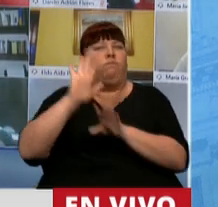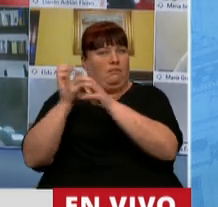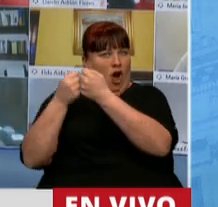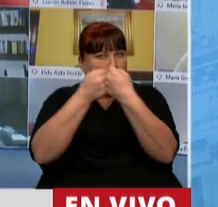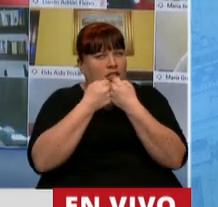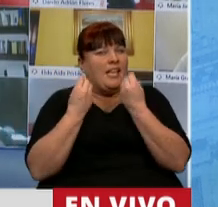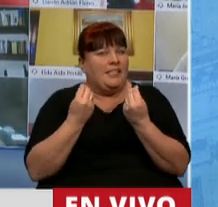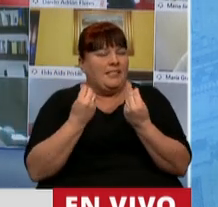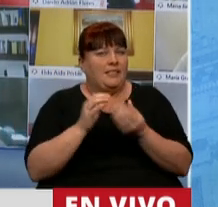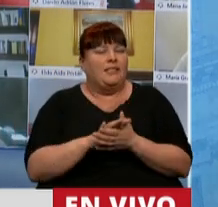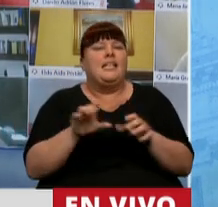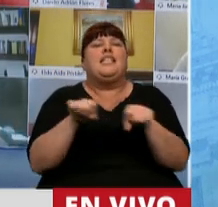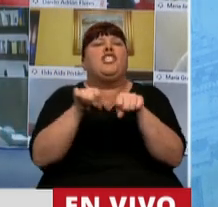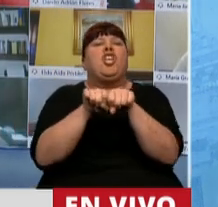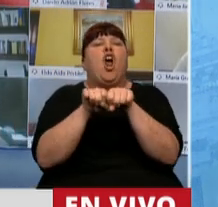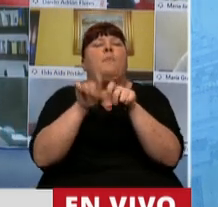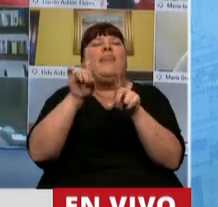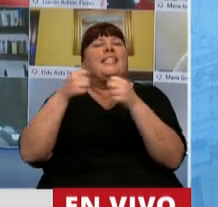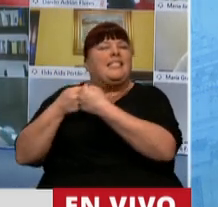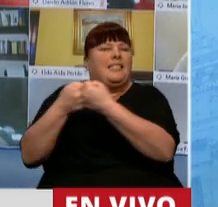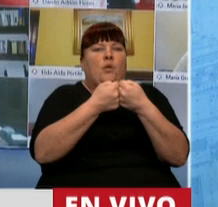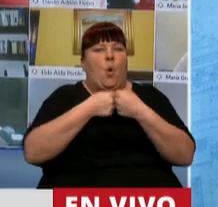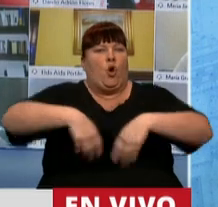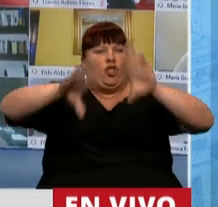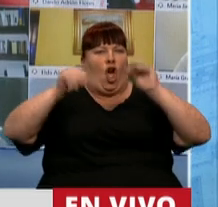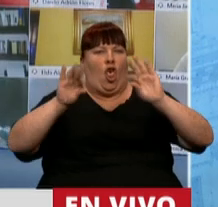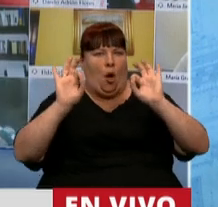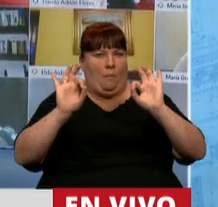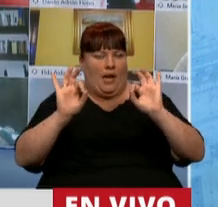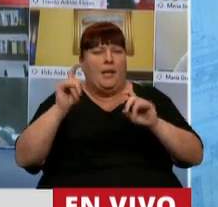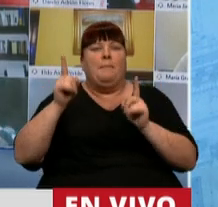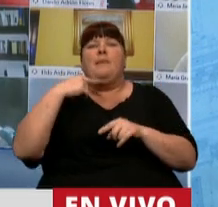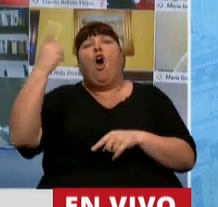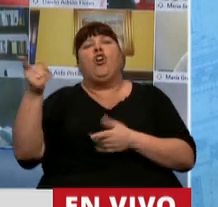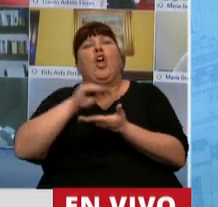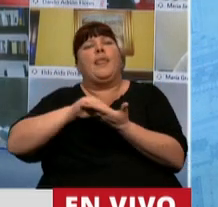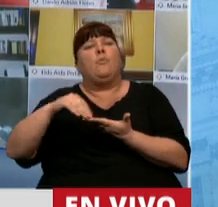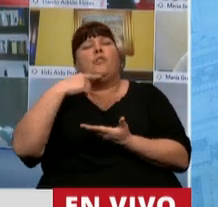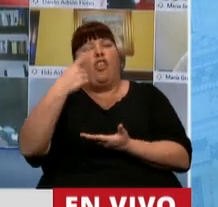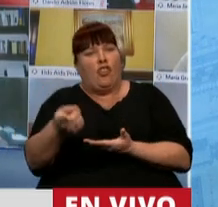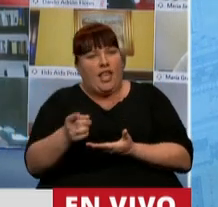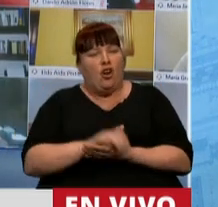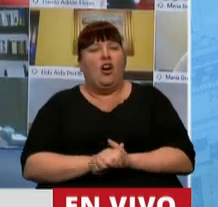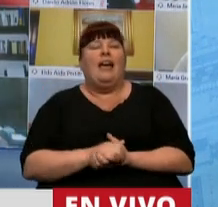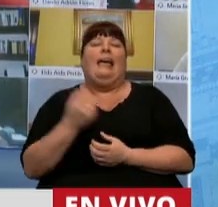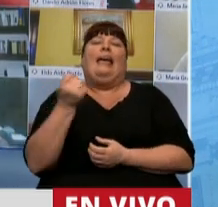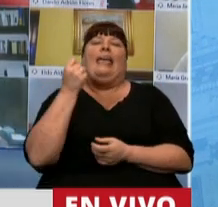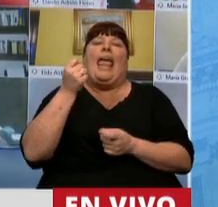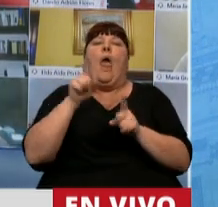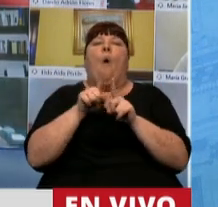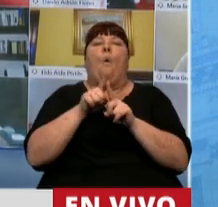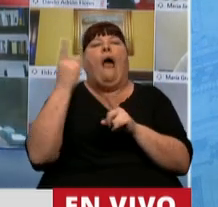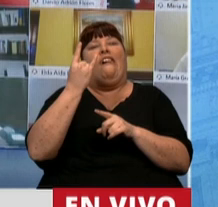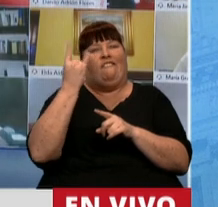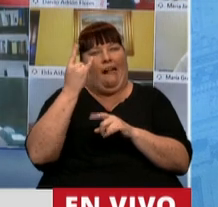sinónimo de unanimidad. Y como han dicho otros diputados, se está queriendo, a partir de una